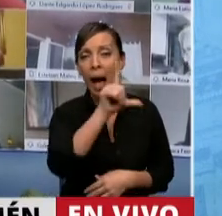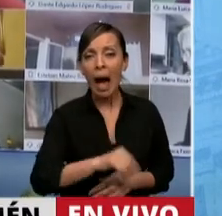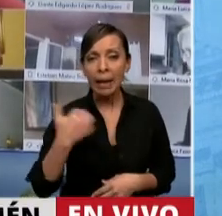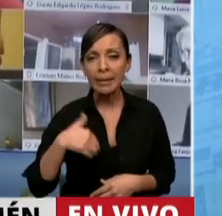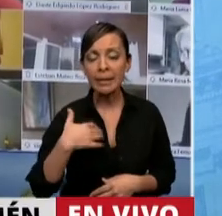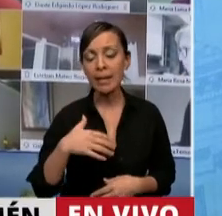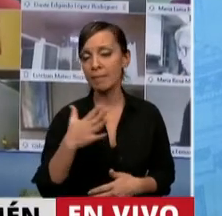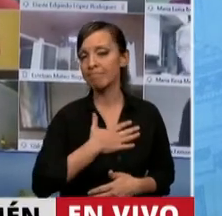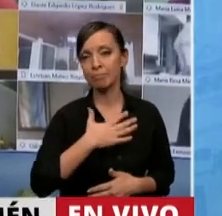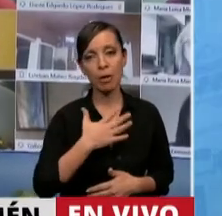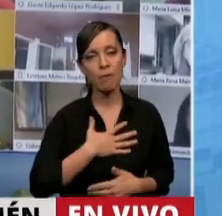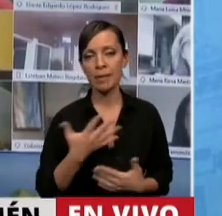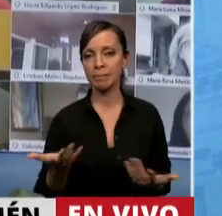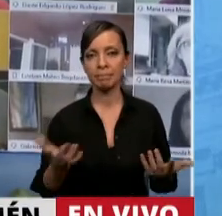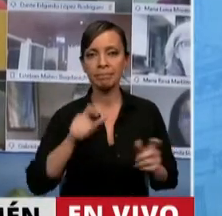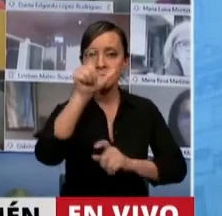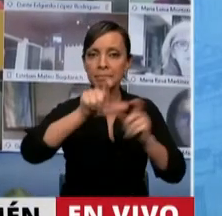Pobres argentinos.